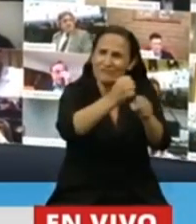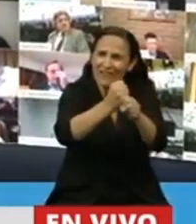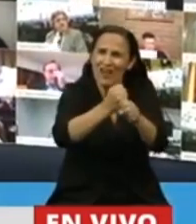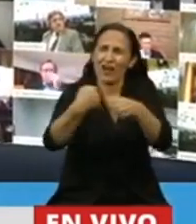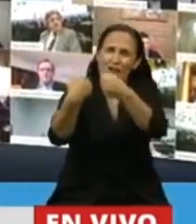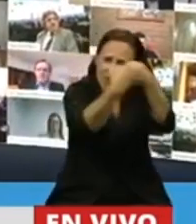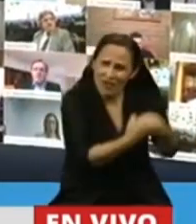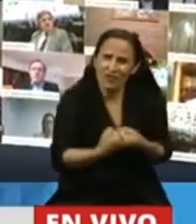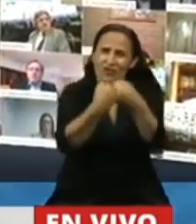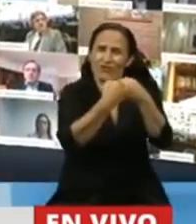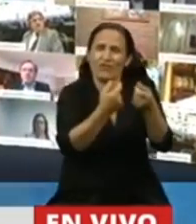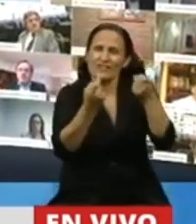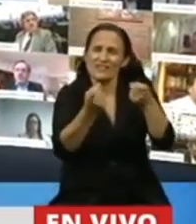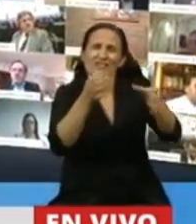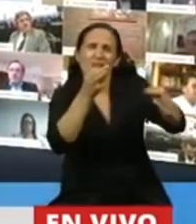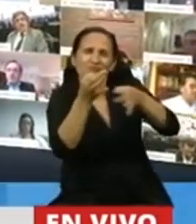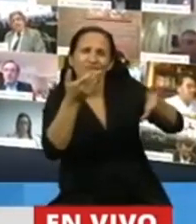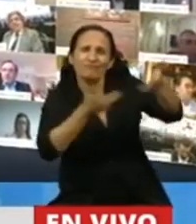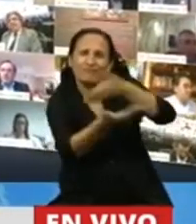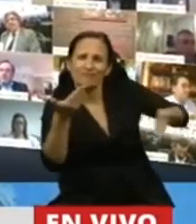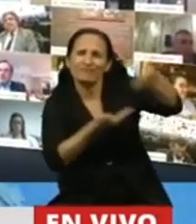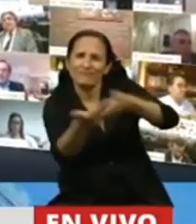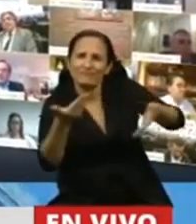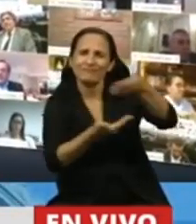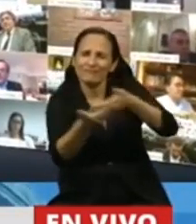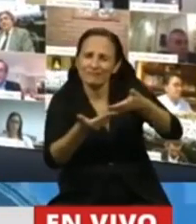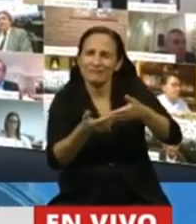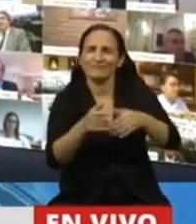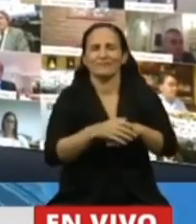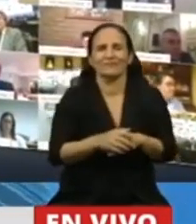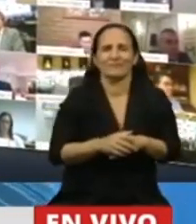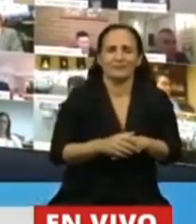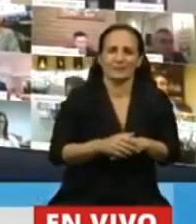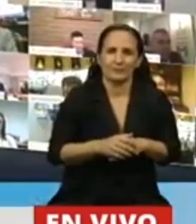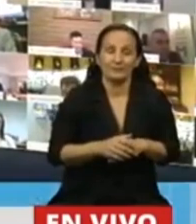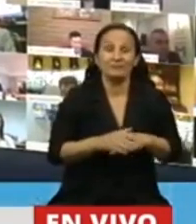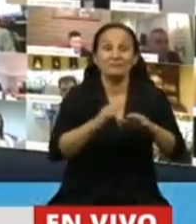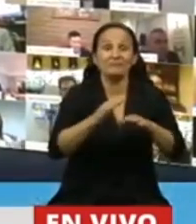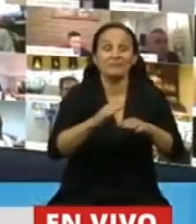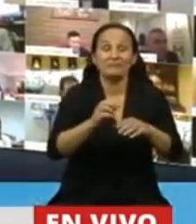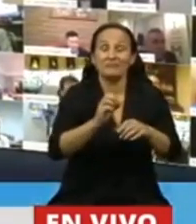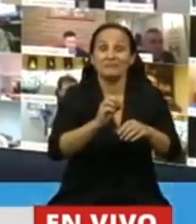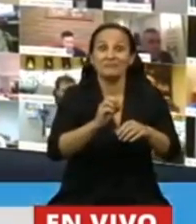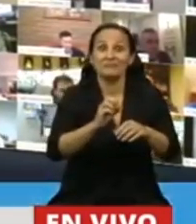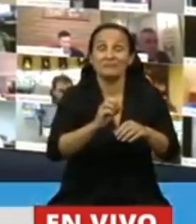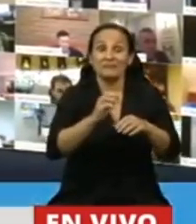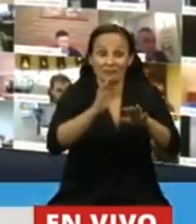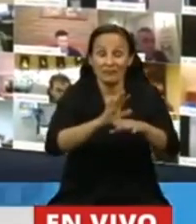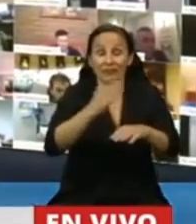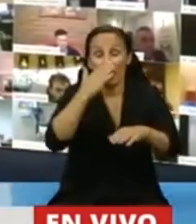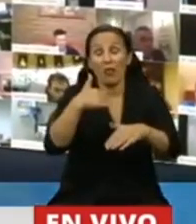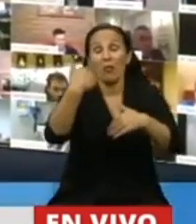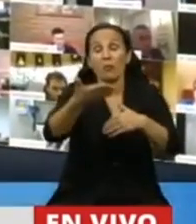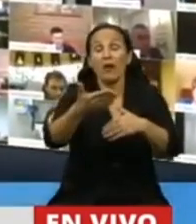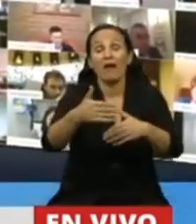diálogo político. Y después, para el día, el día después, no podemos dejar para el día después